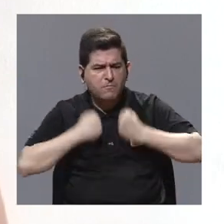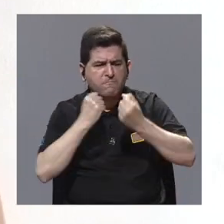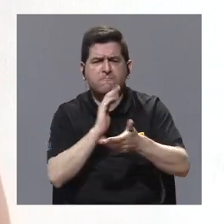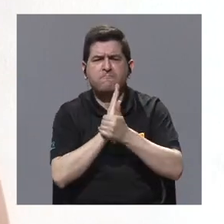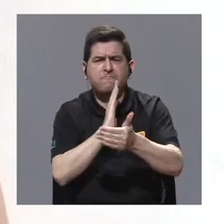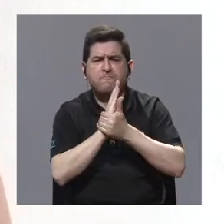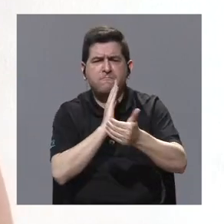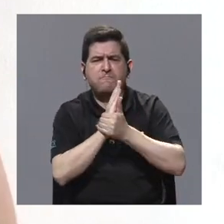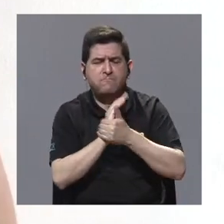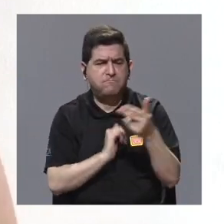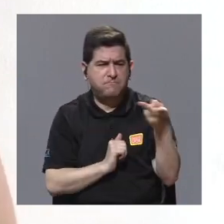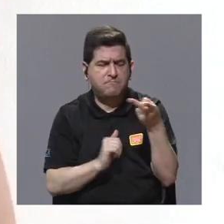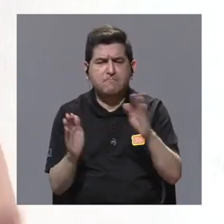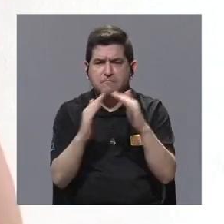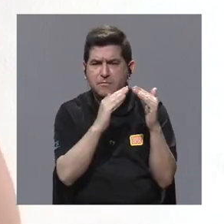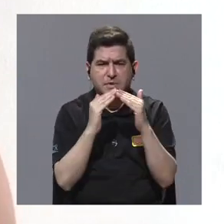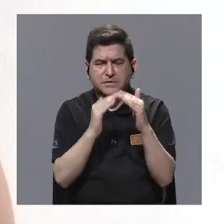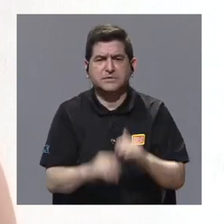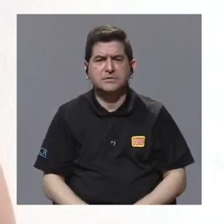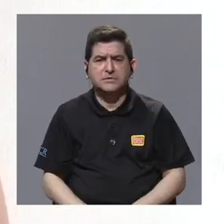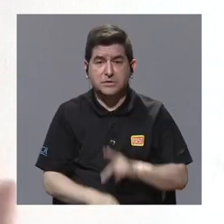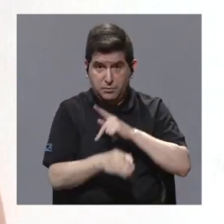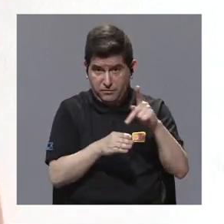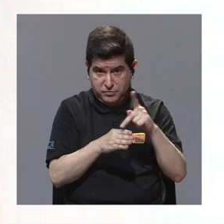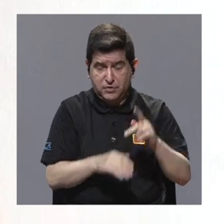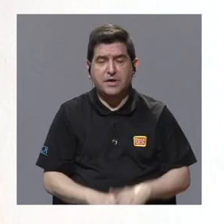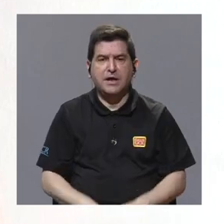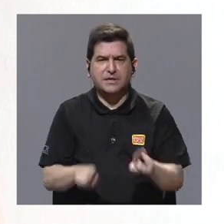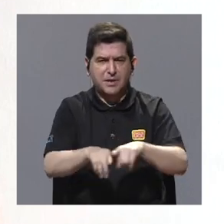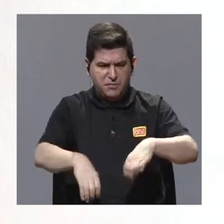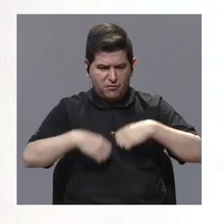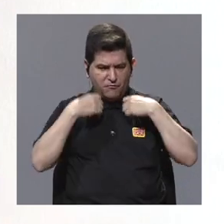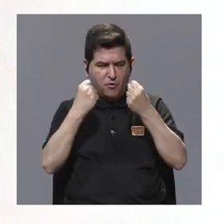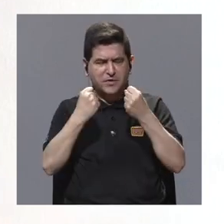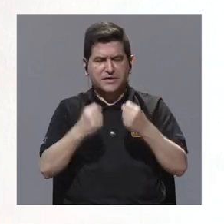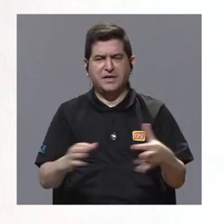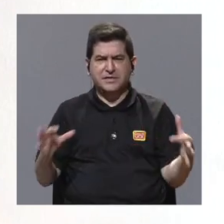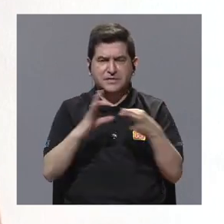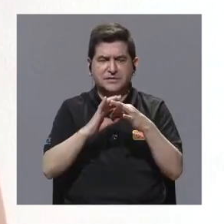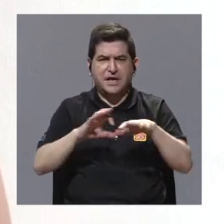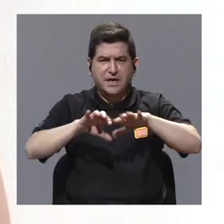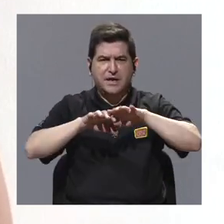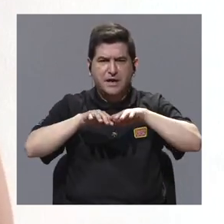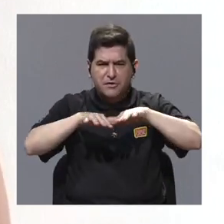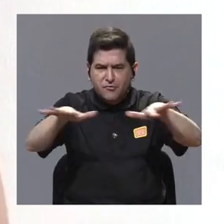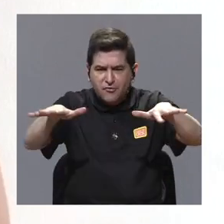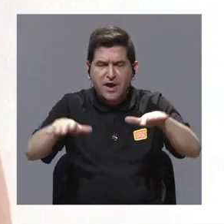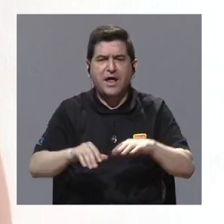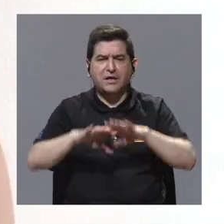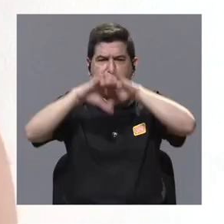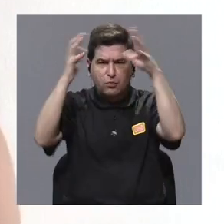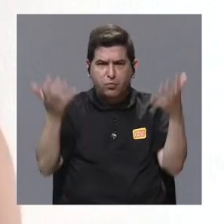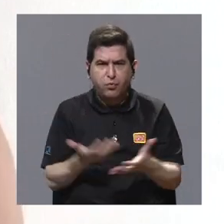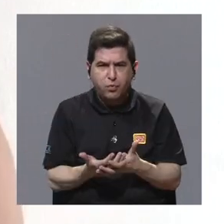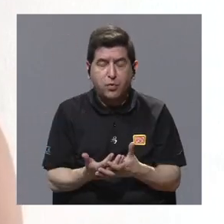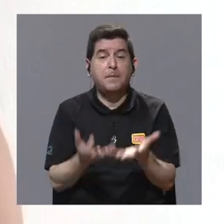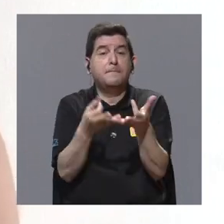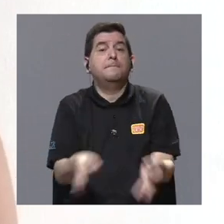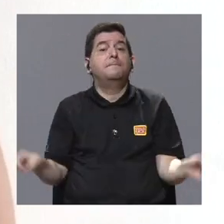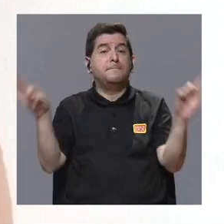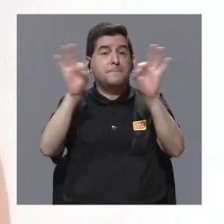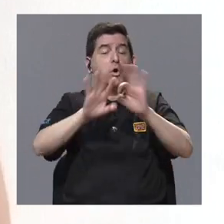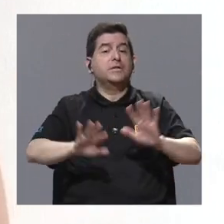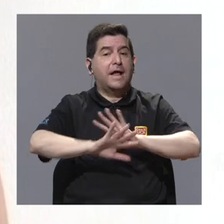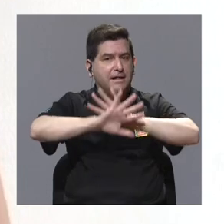capacidades entre estas dos comunidades, coordinar acciones, fortalecer vínculos con redes globales, ¿verdad? Bueno, es muy importante